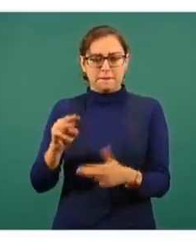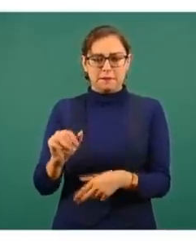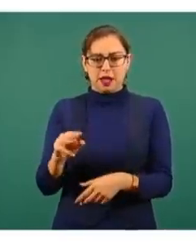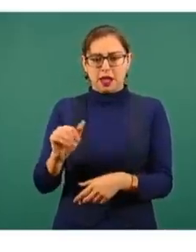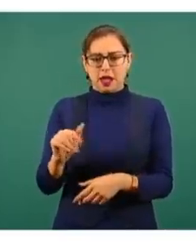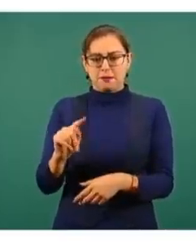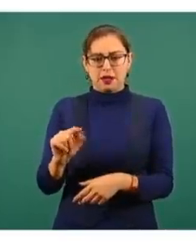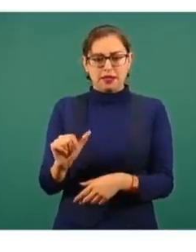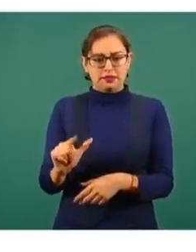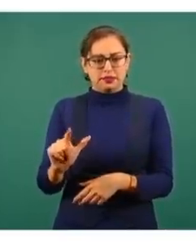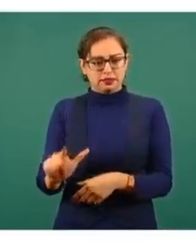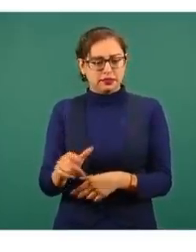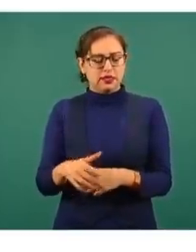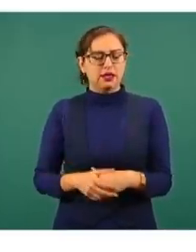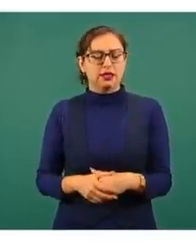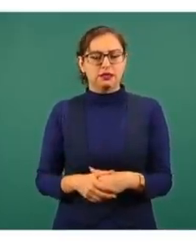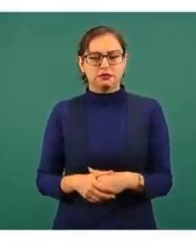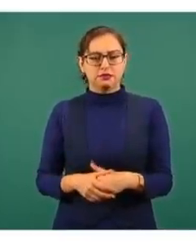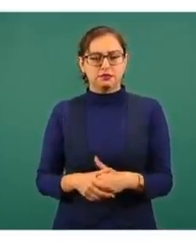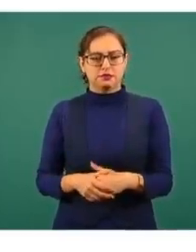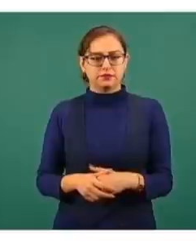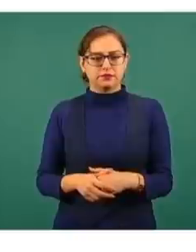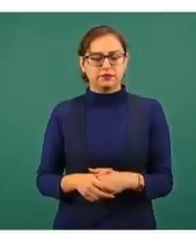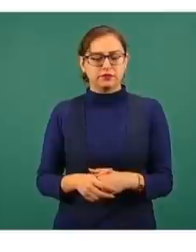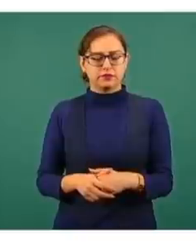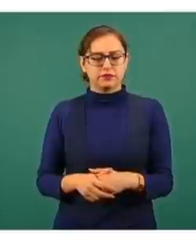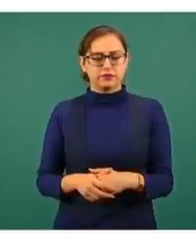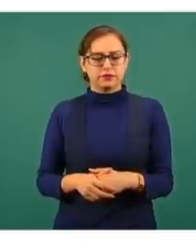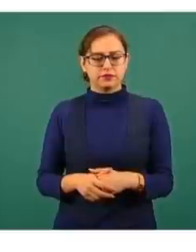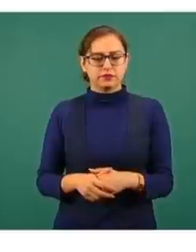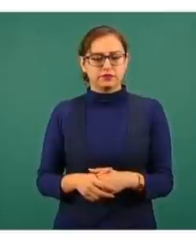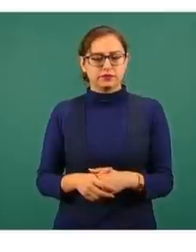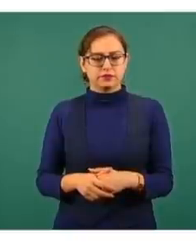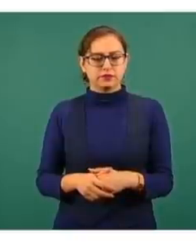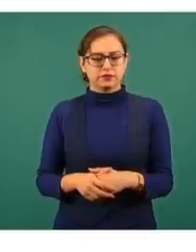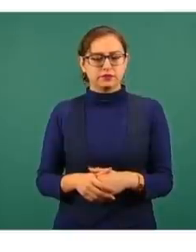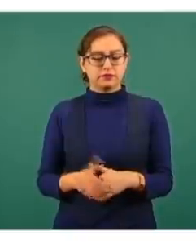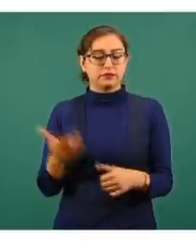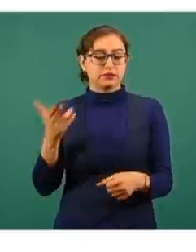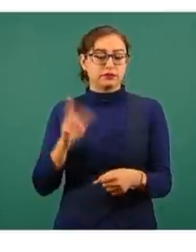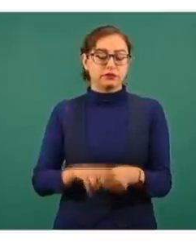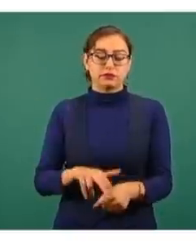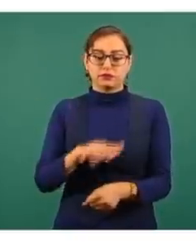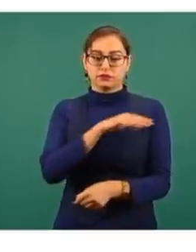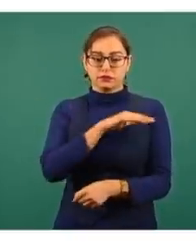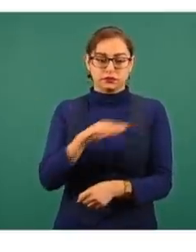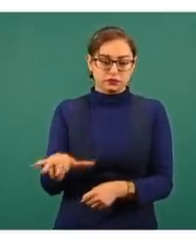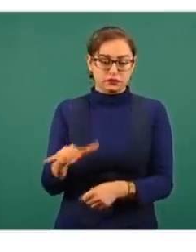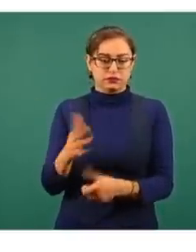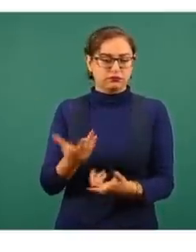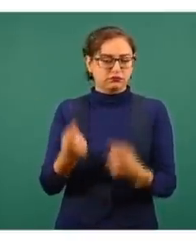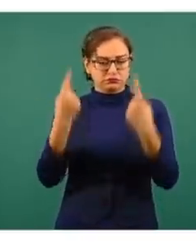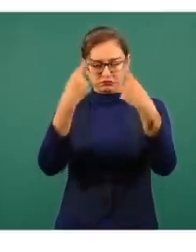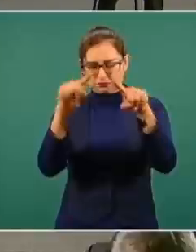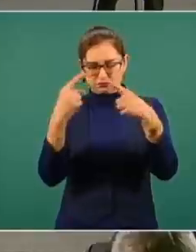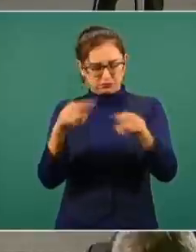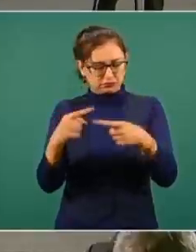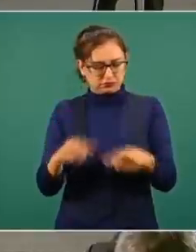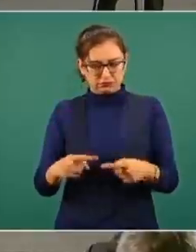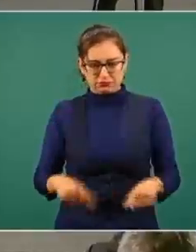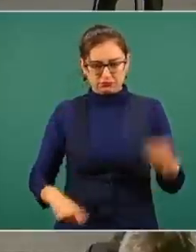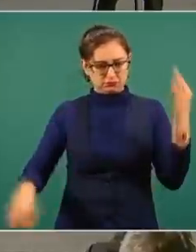el IMSS en la Unidad Médica Familiar, el hospital general de zona, en el IMSS. Así están todos